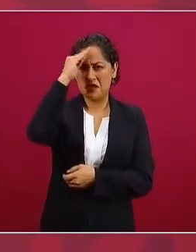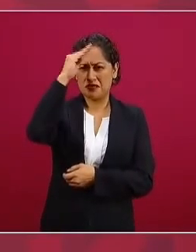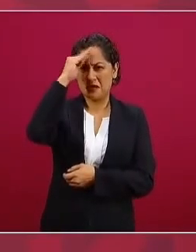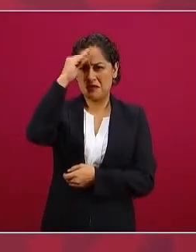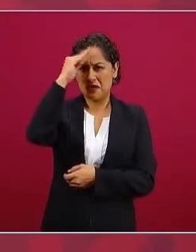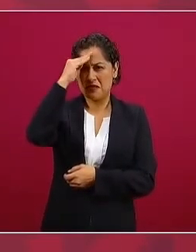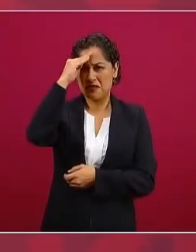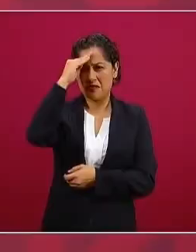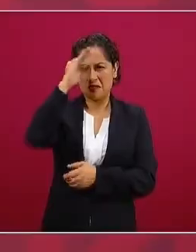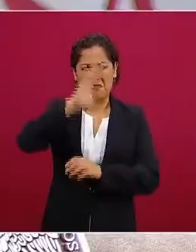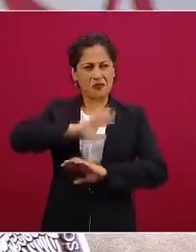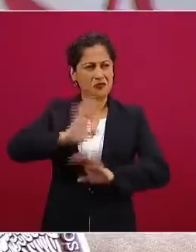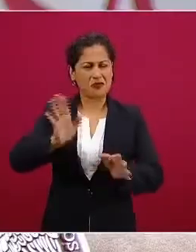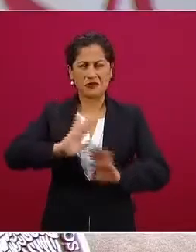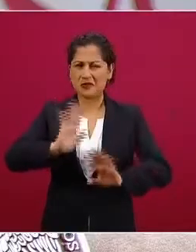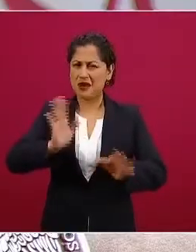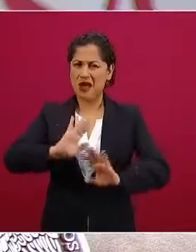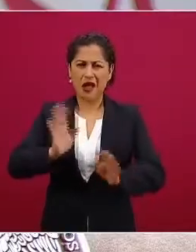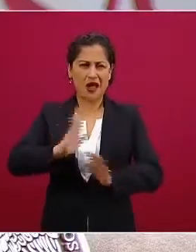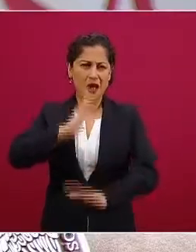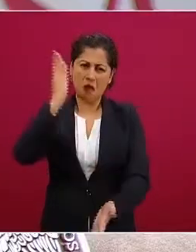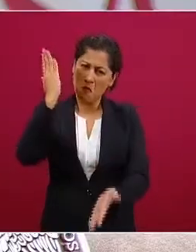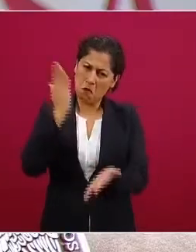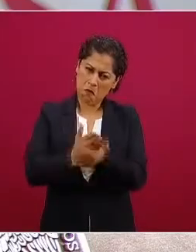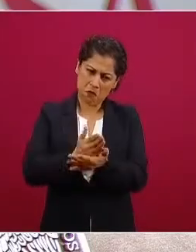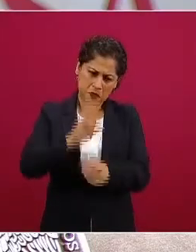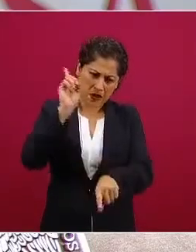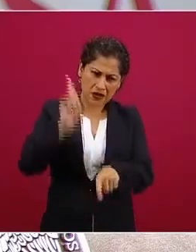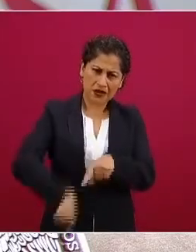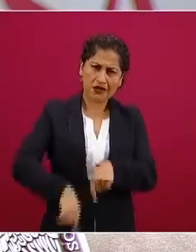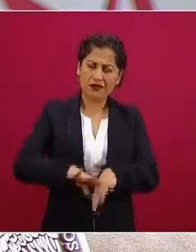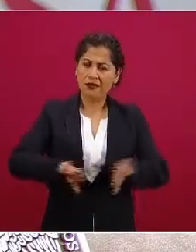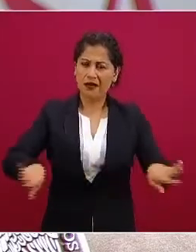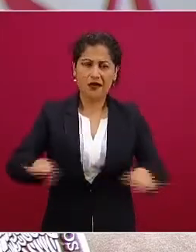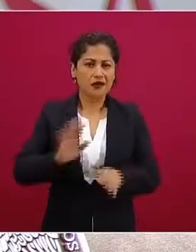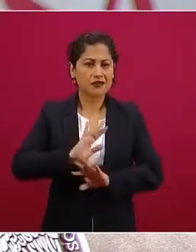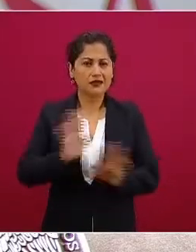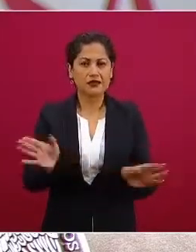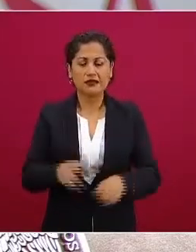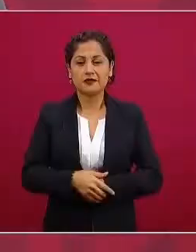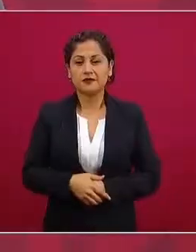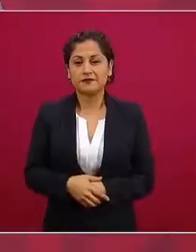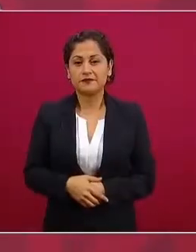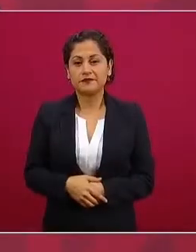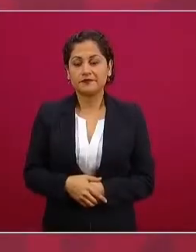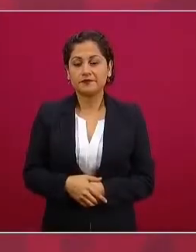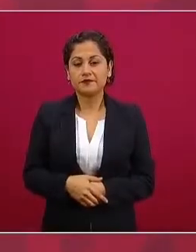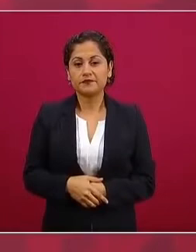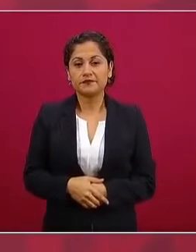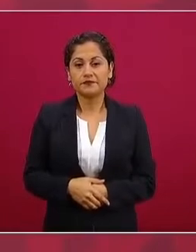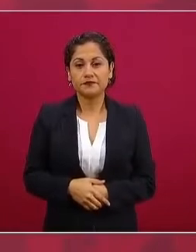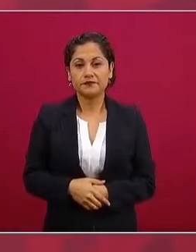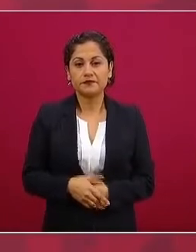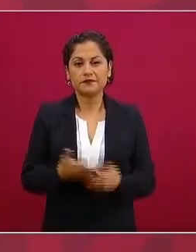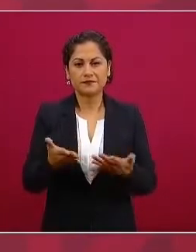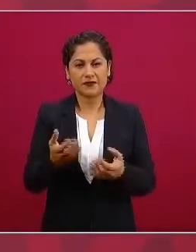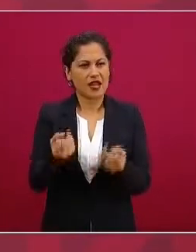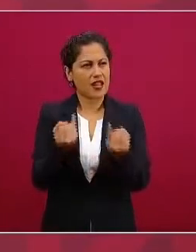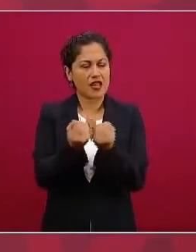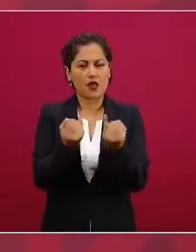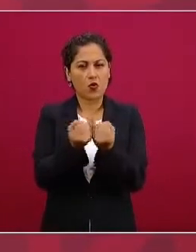debe desaparecer lo mismo si era un